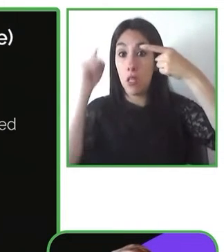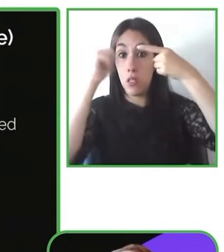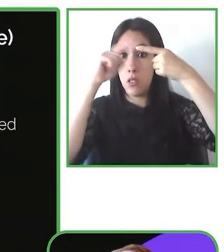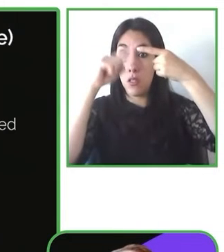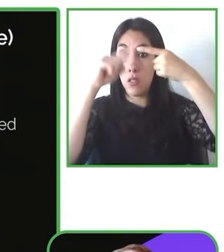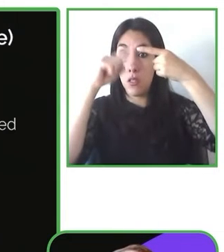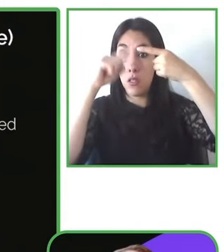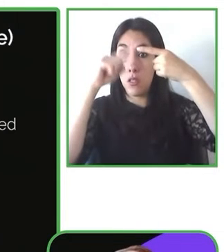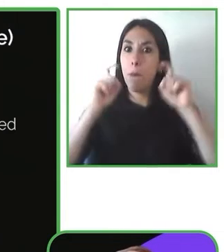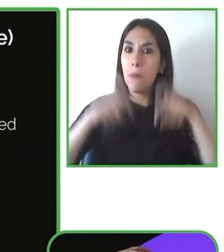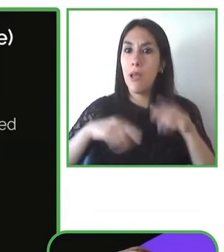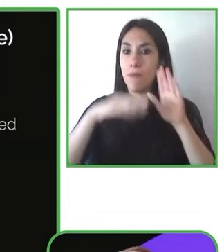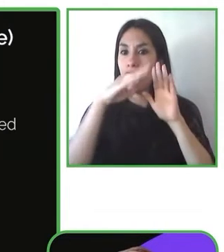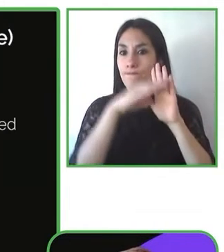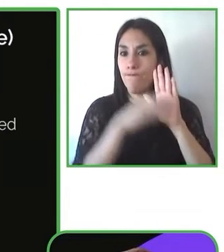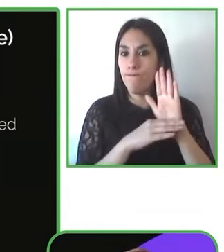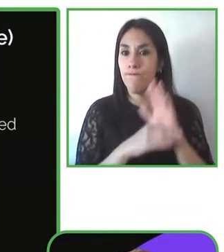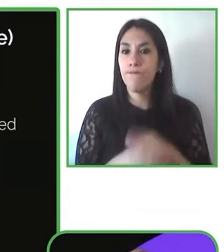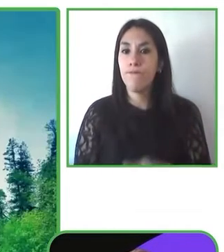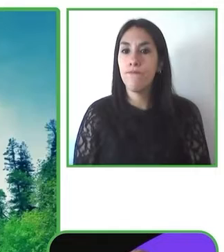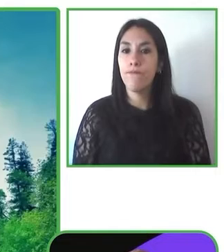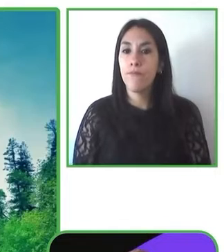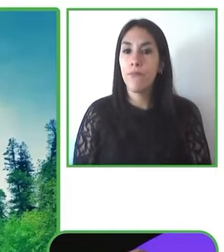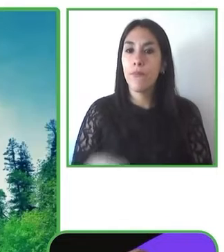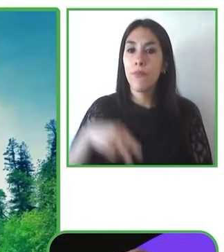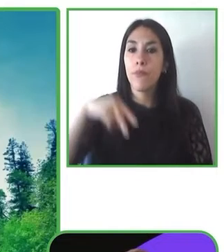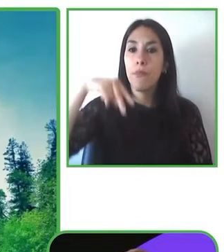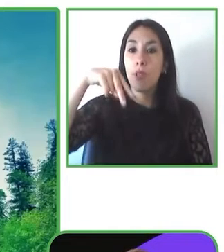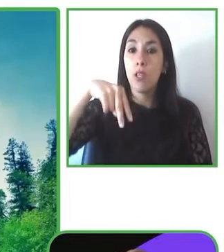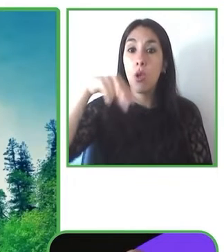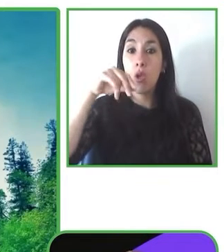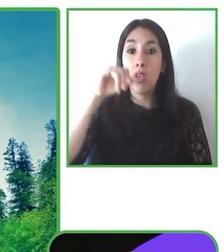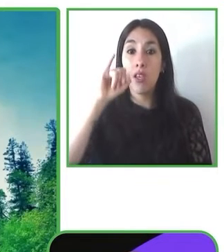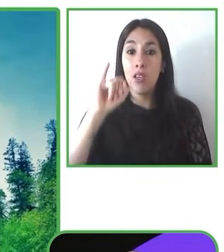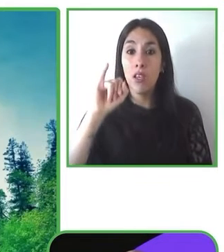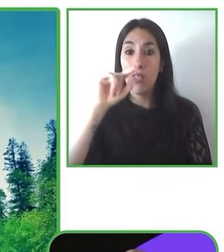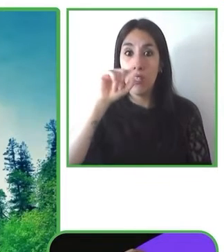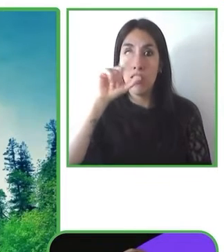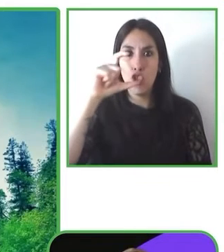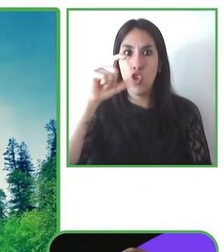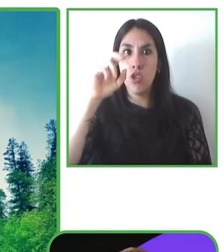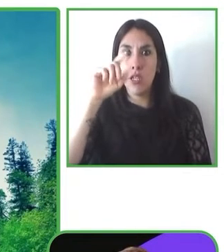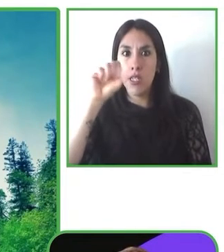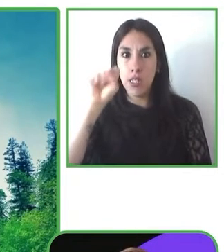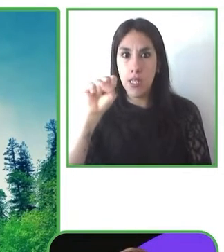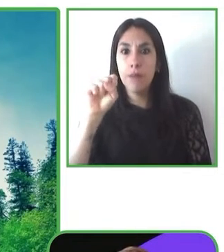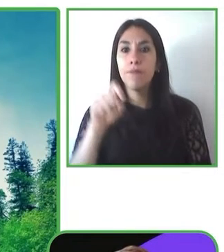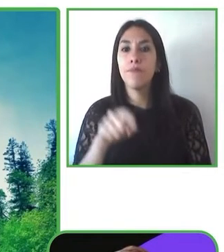es la nueva fuente o el nuevo tipo de letra que cumple con este tipo de disposiciones.